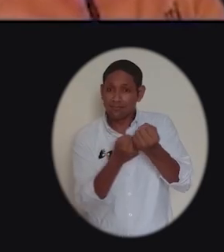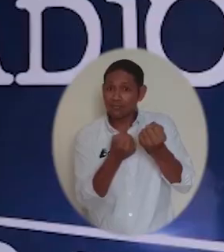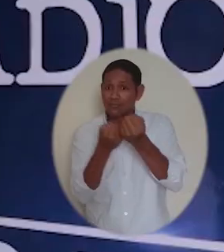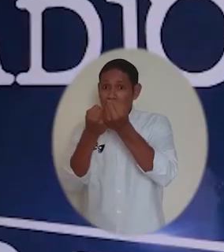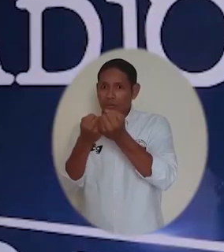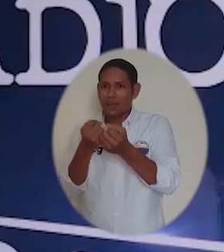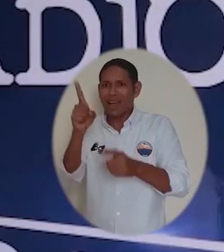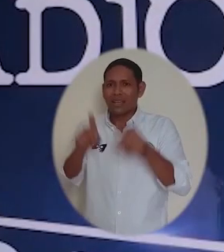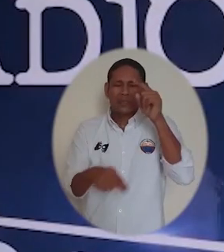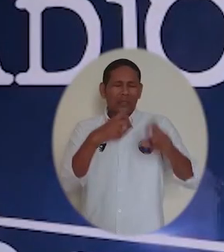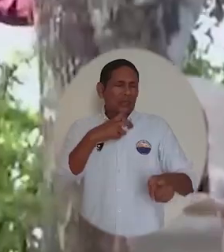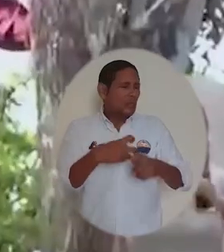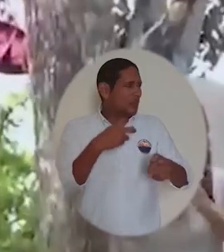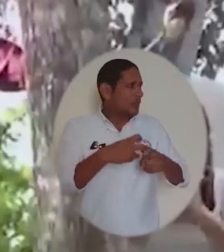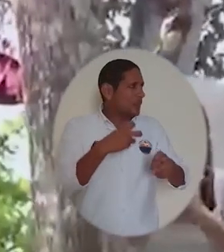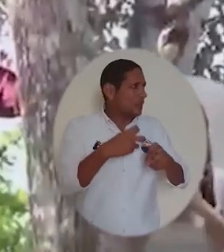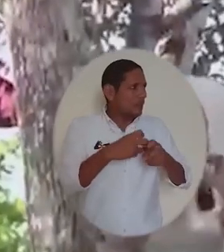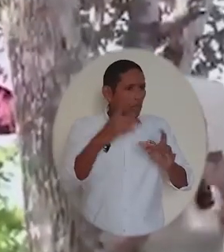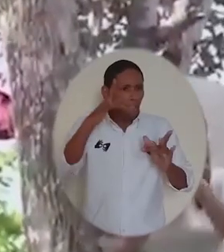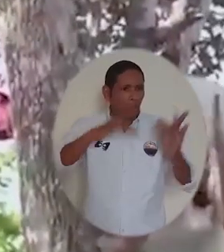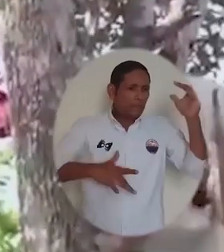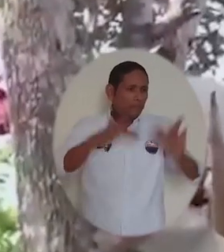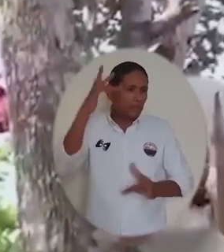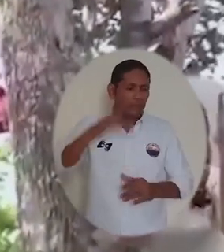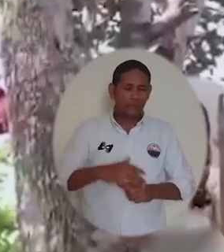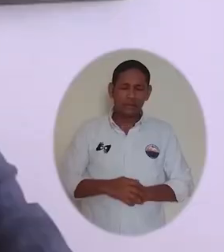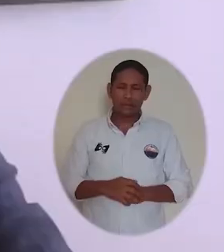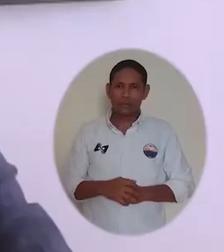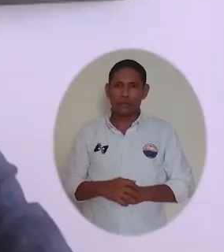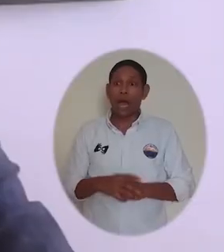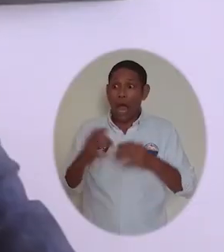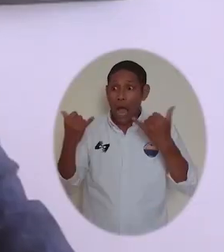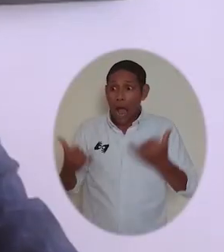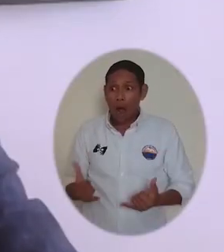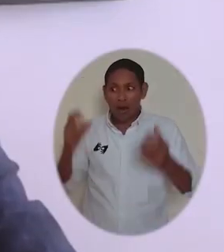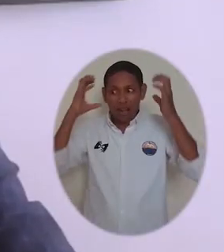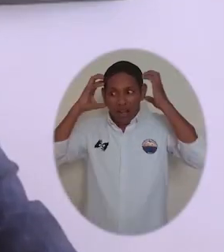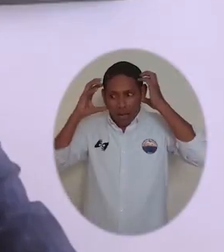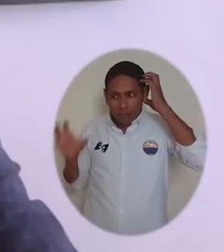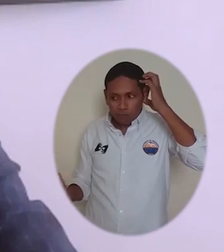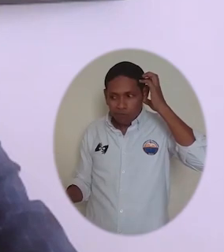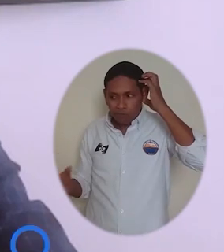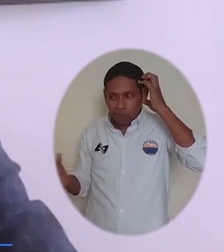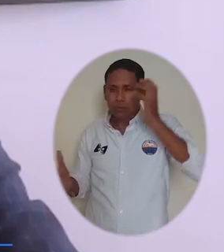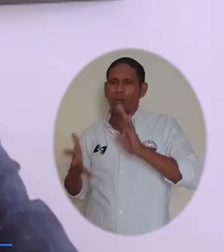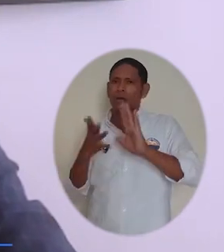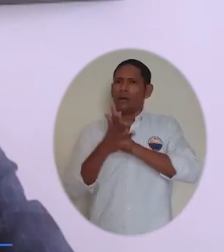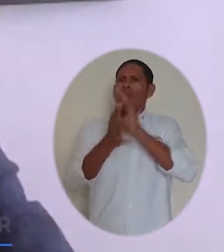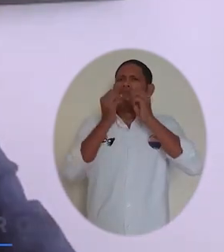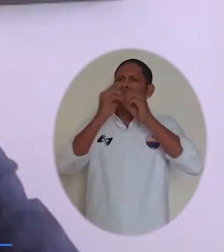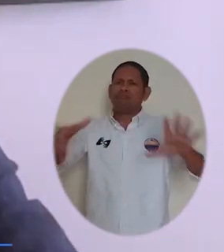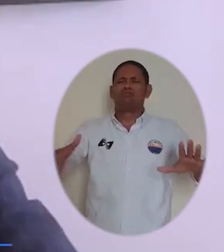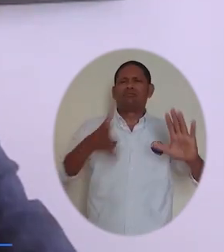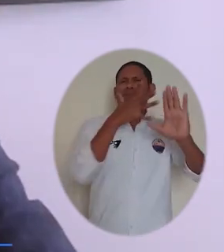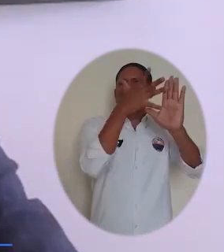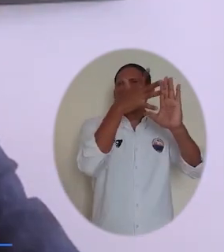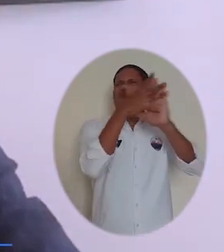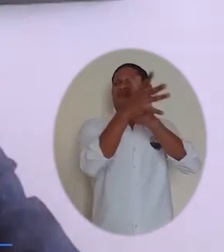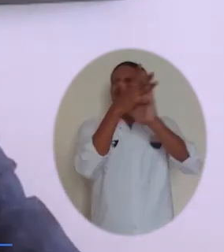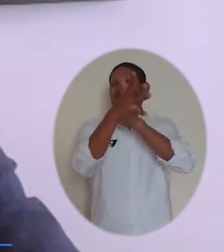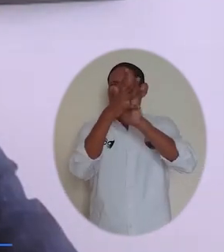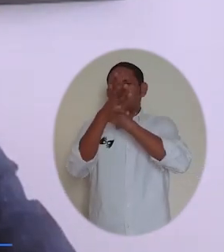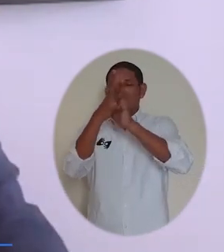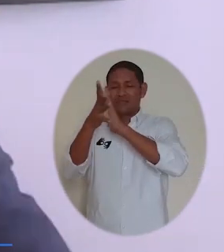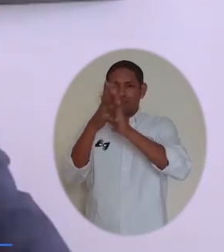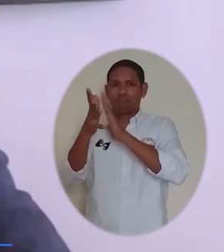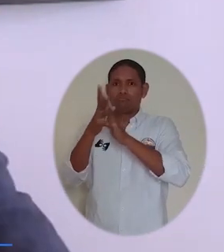estudiantes que han manifestado tener problemas de conectividad A través de la emisora se logra llegar no